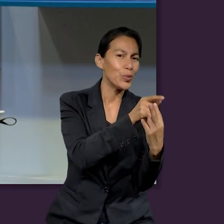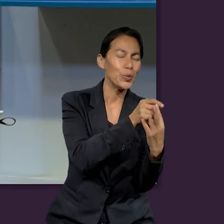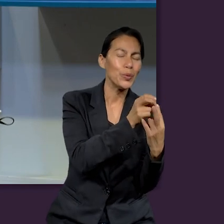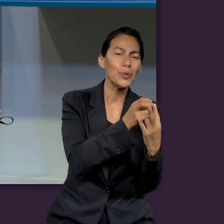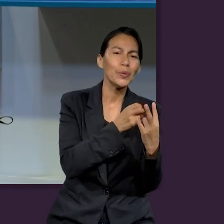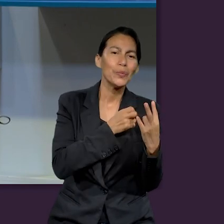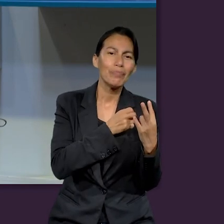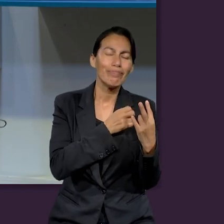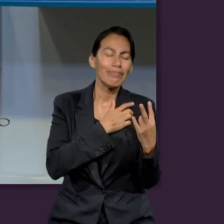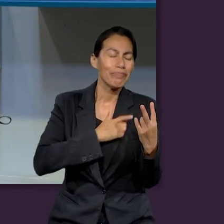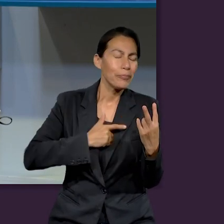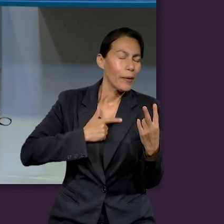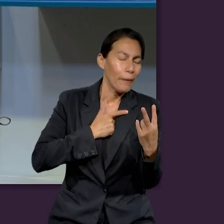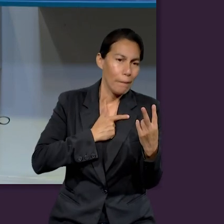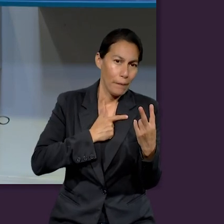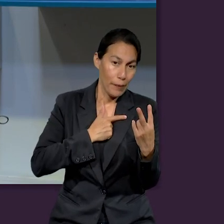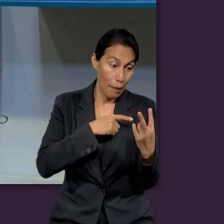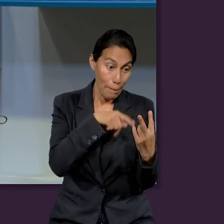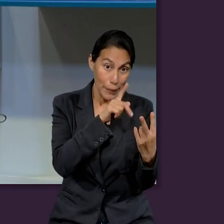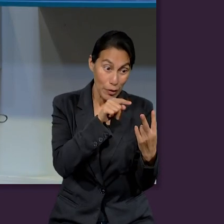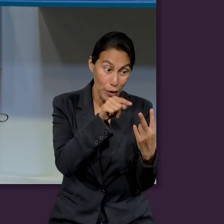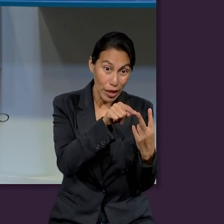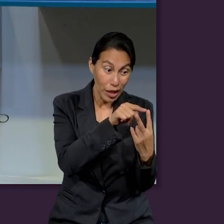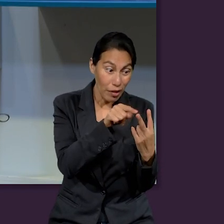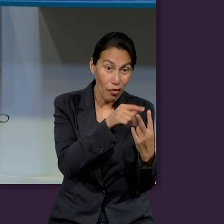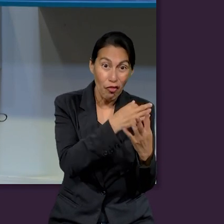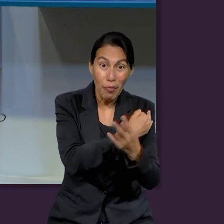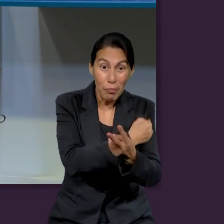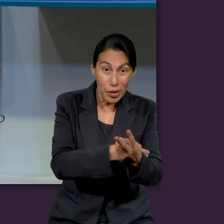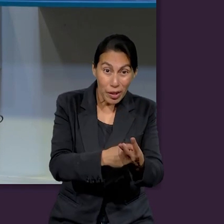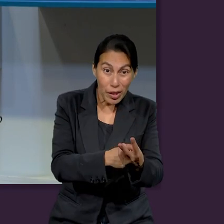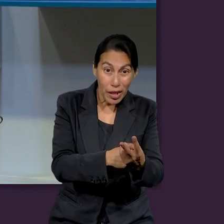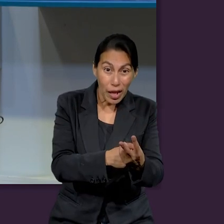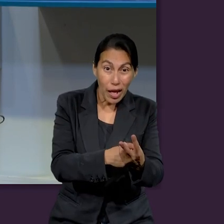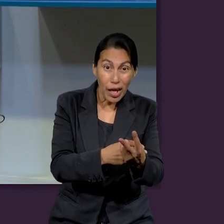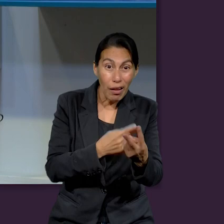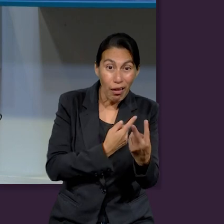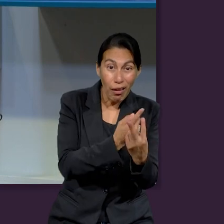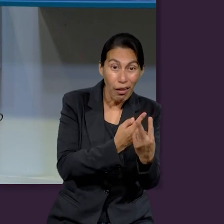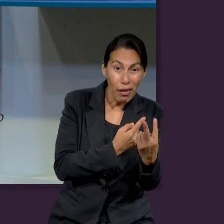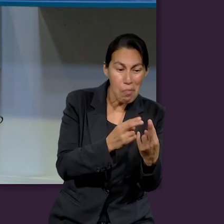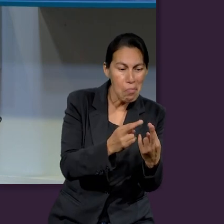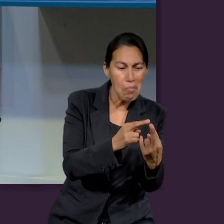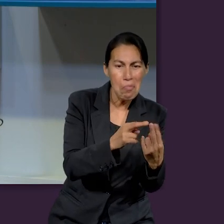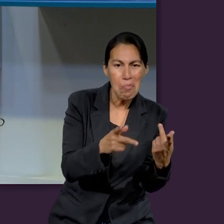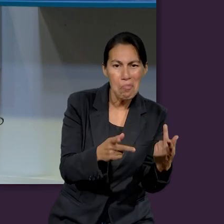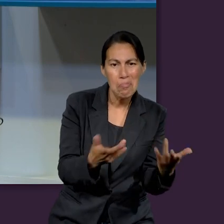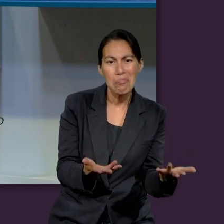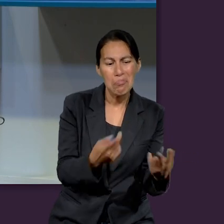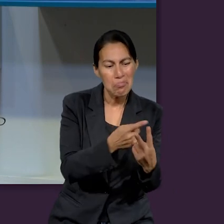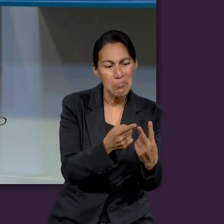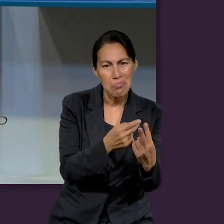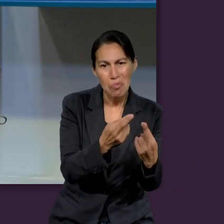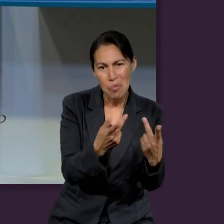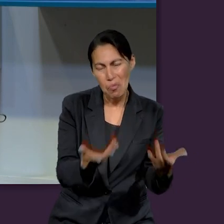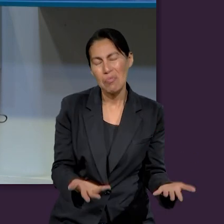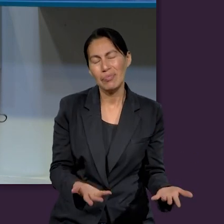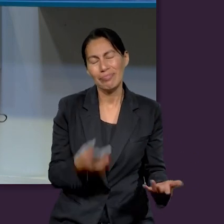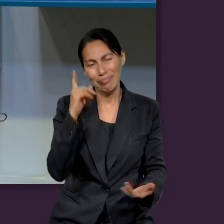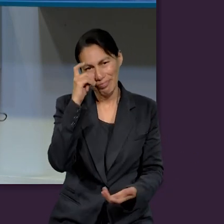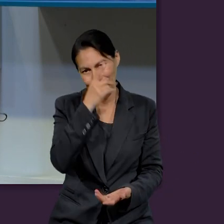sobre todo, Lucifer. Y ahorita vamos a ir con nuestro segundo